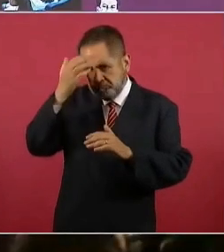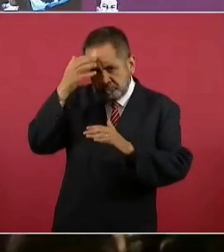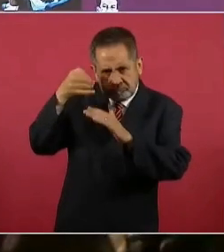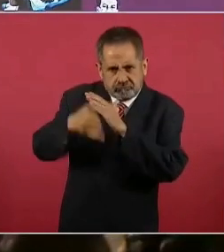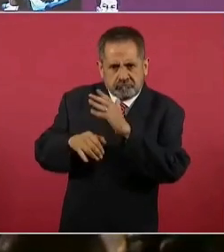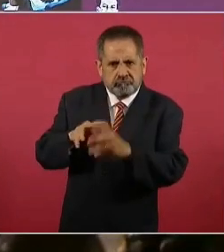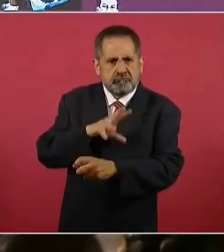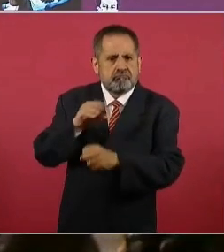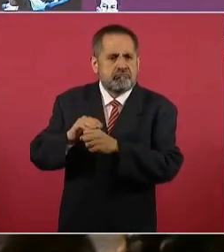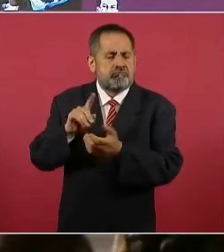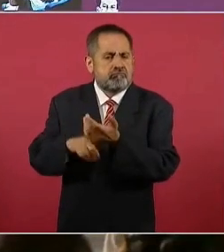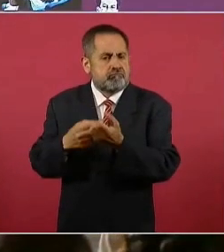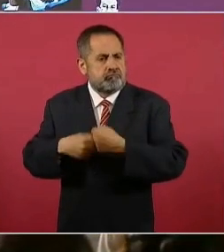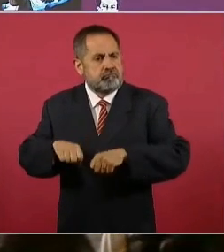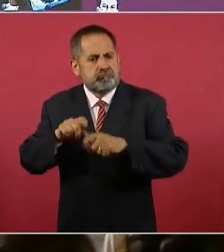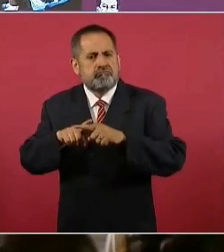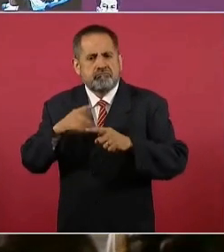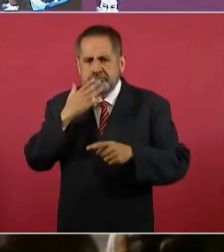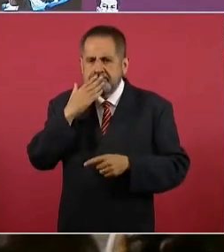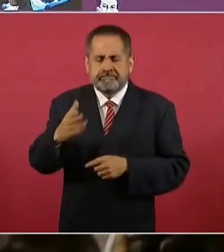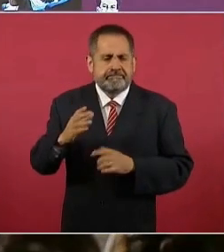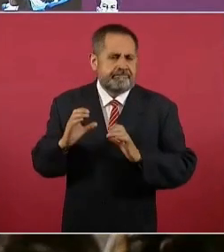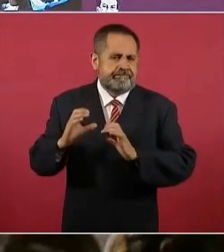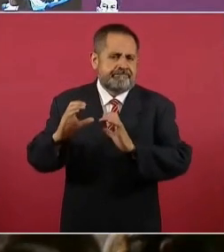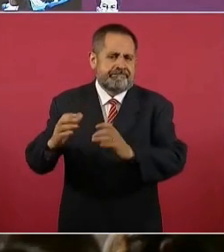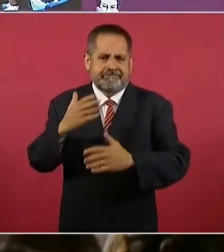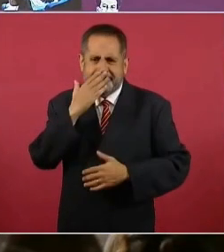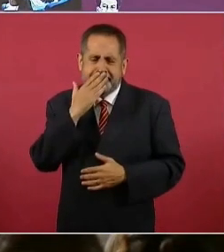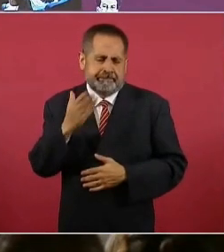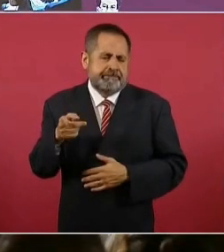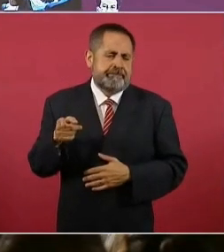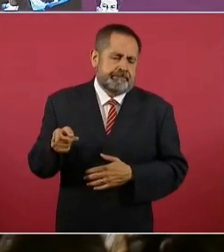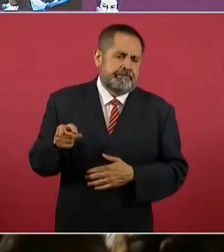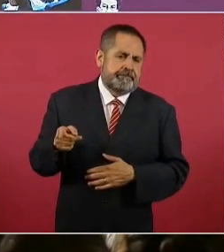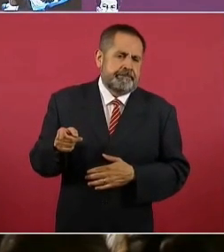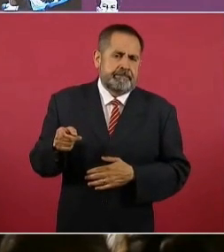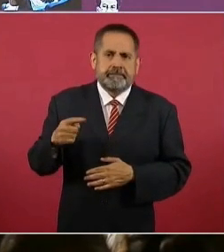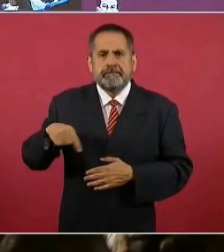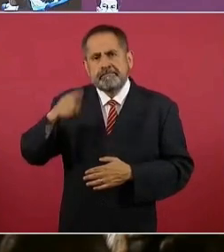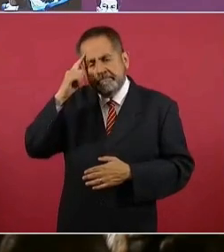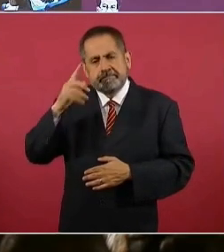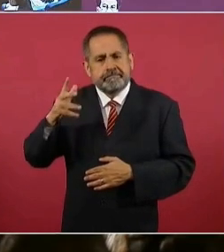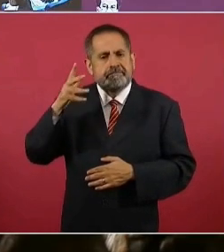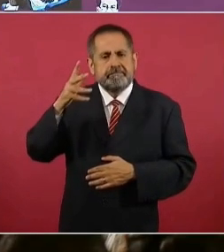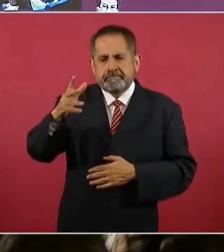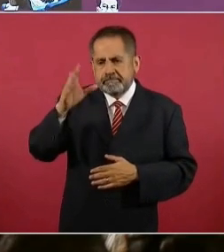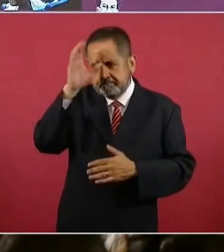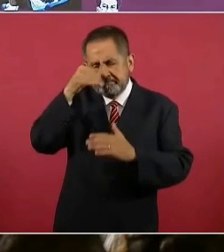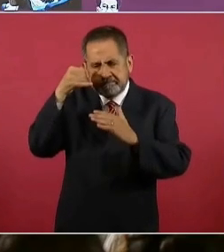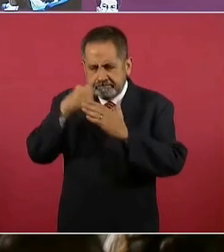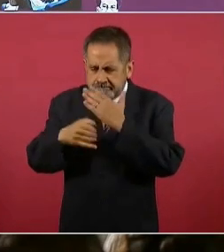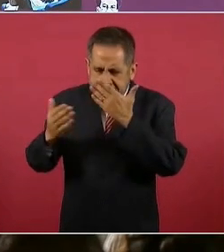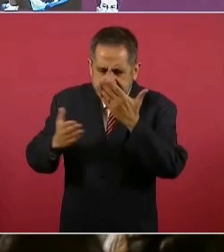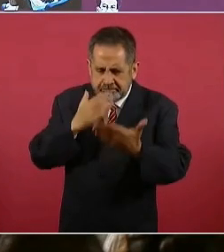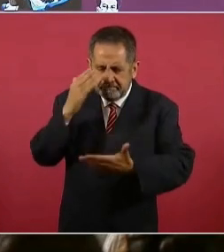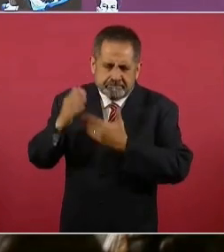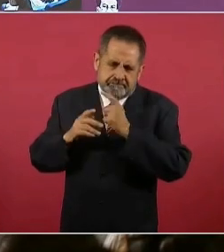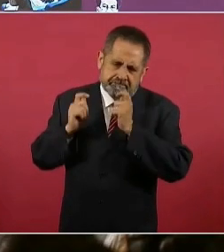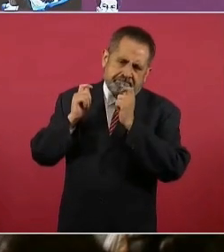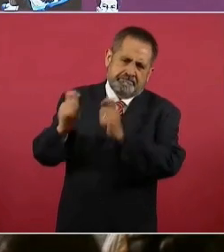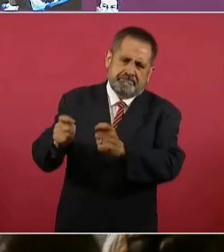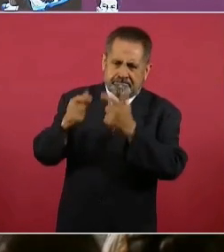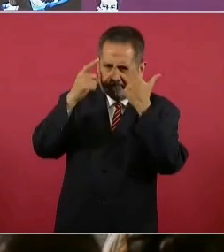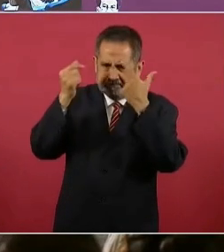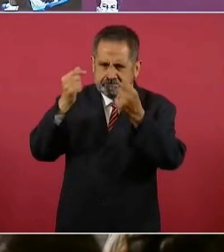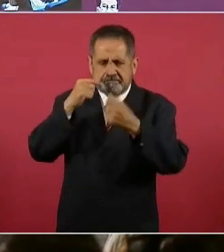y el bienestar social, el cuidado ambiental y sin duda alguna nuestros futuros científicos y científicas, los estudiantes